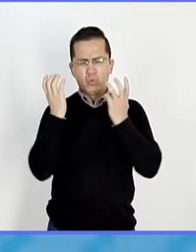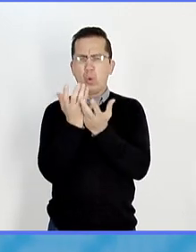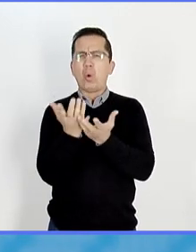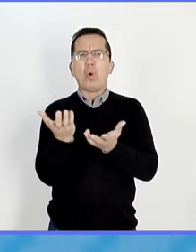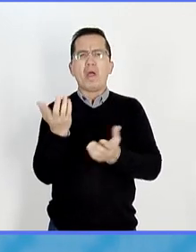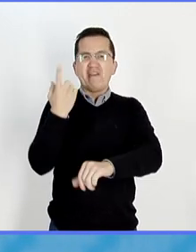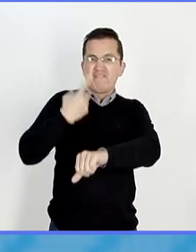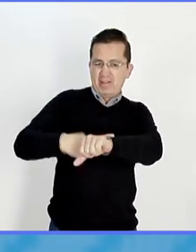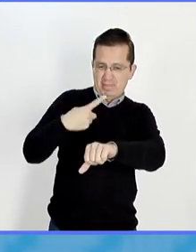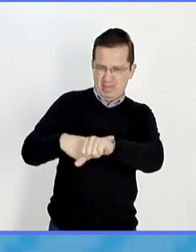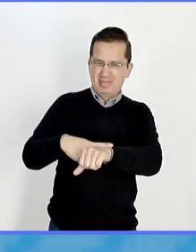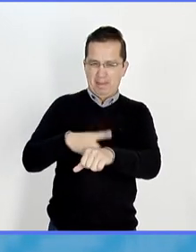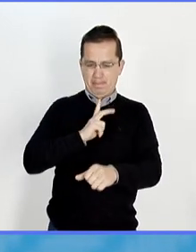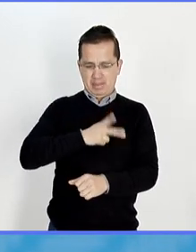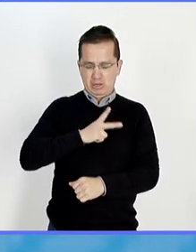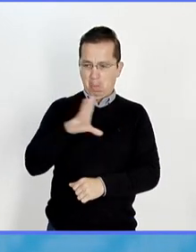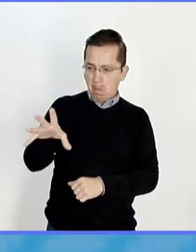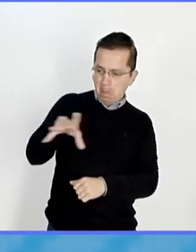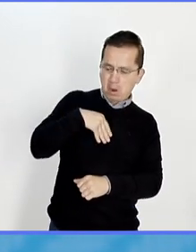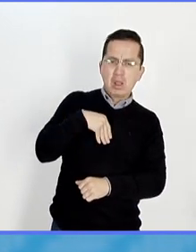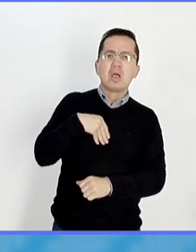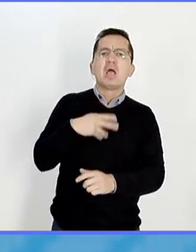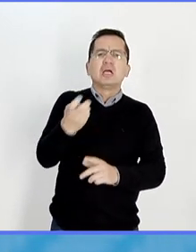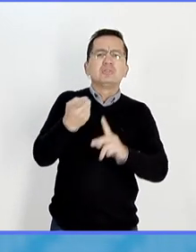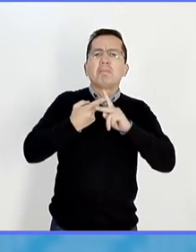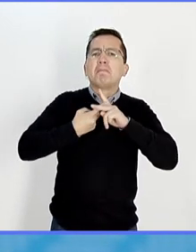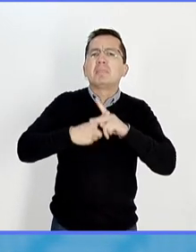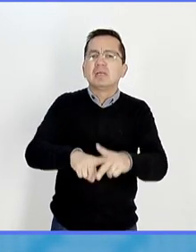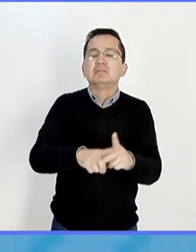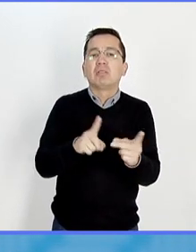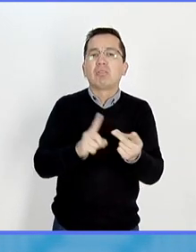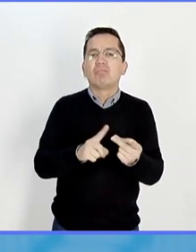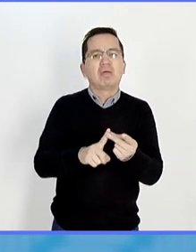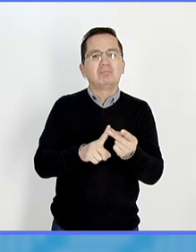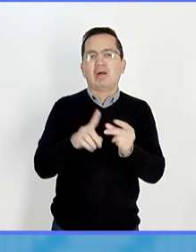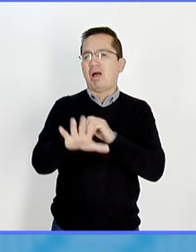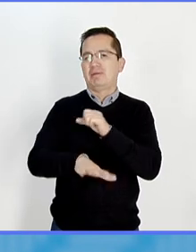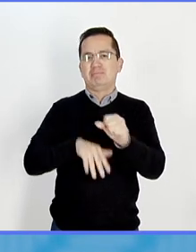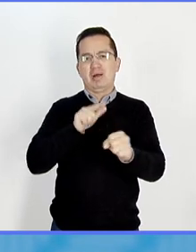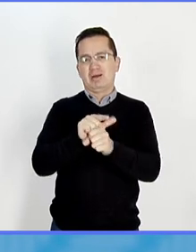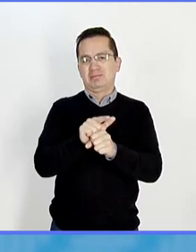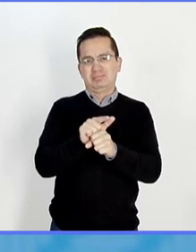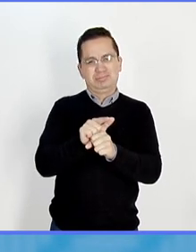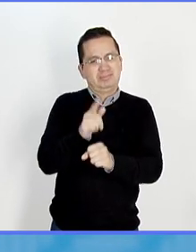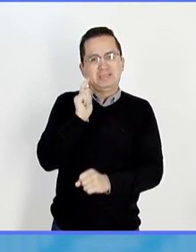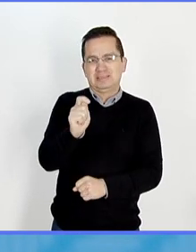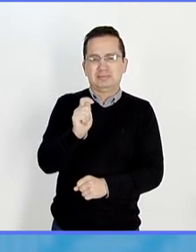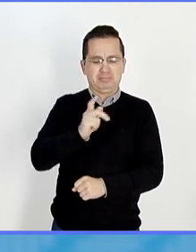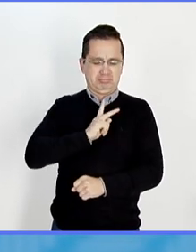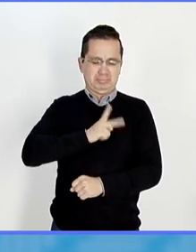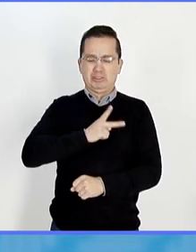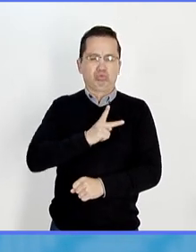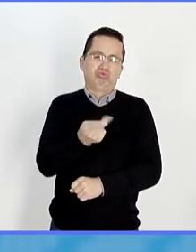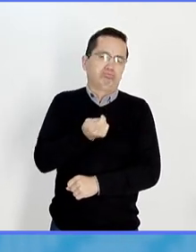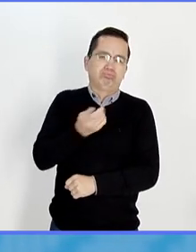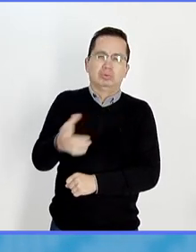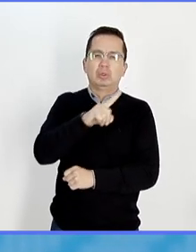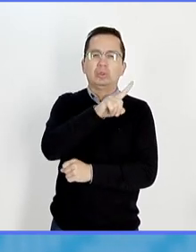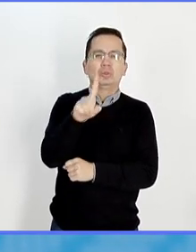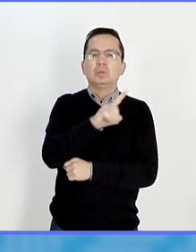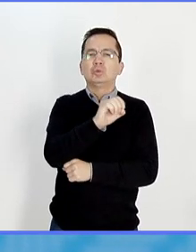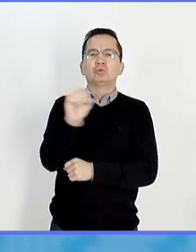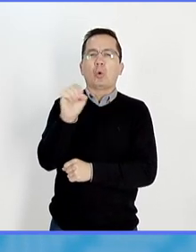origen en animales. En general, esto se llama, son virus zoonóticos, que